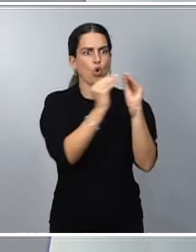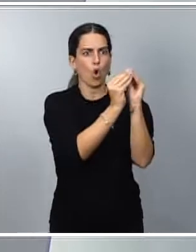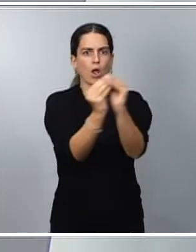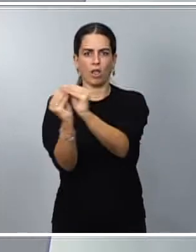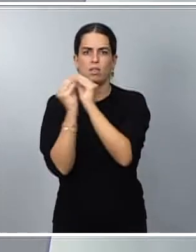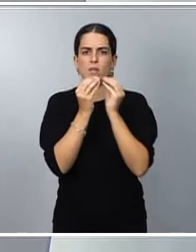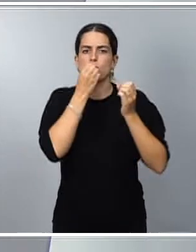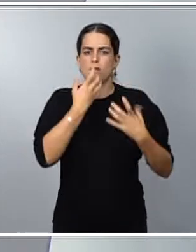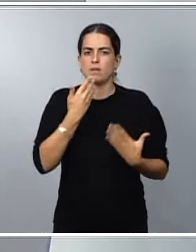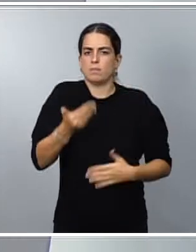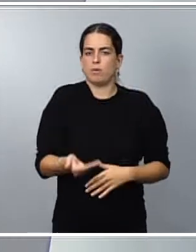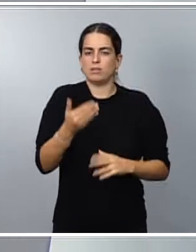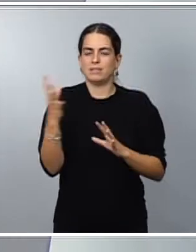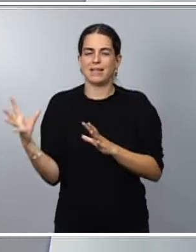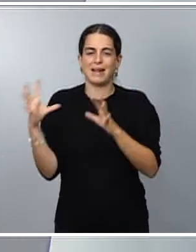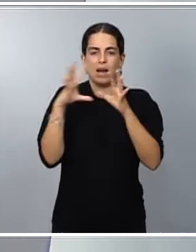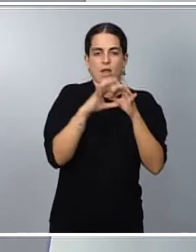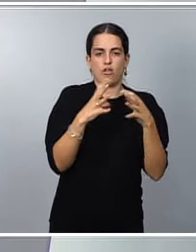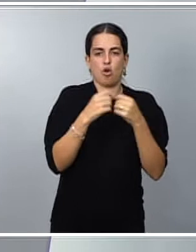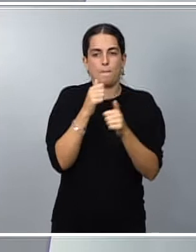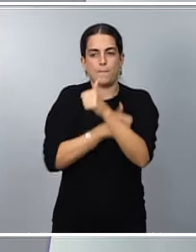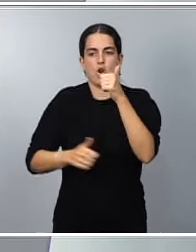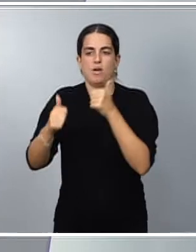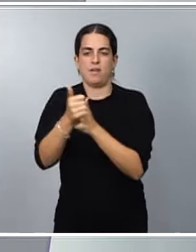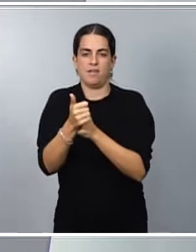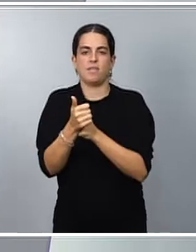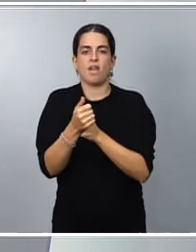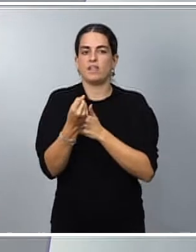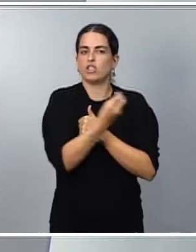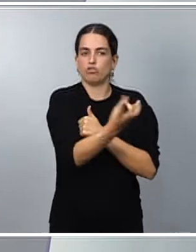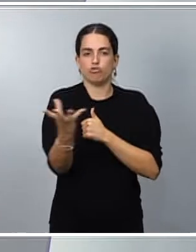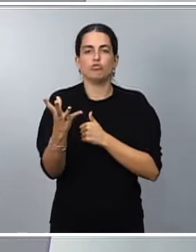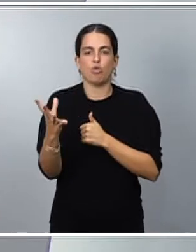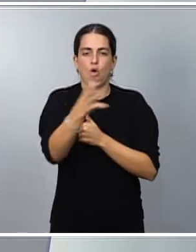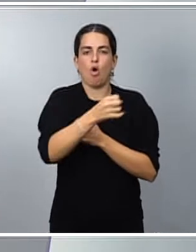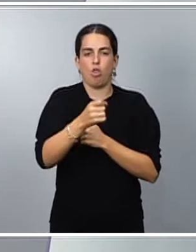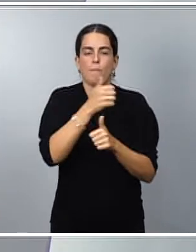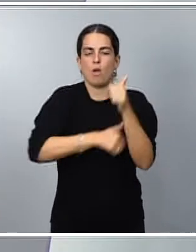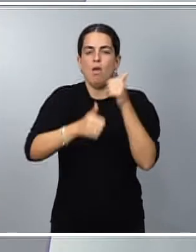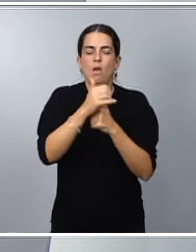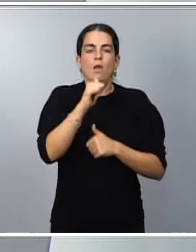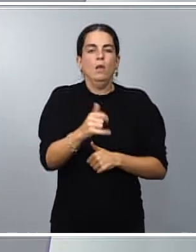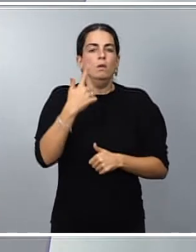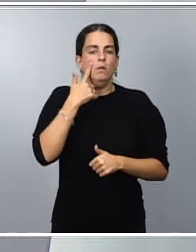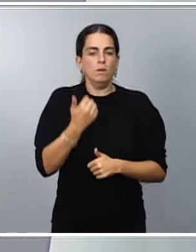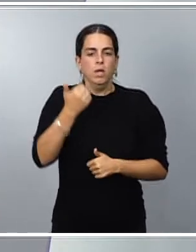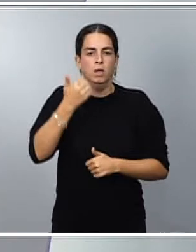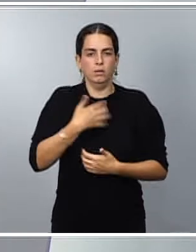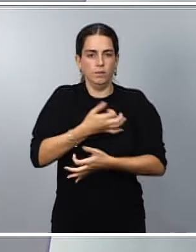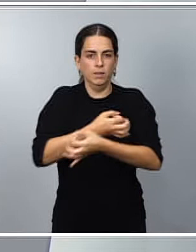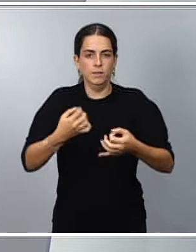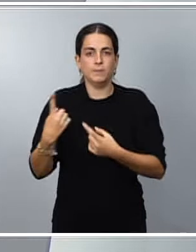en relación con las prioridades que se daba por parte de todos los actores. ¿Cómo podemos ser más eficaces para canalizar ahorro